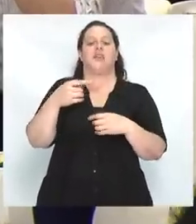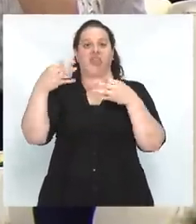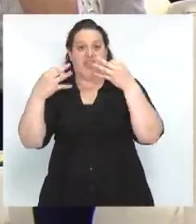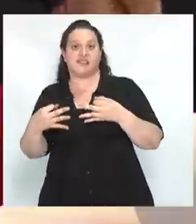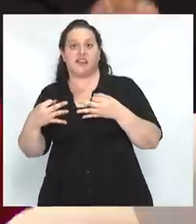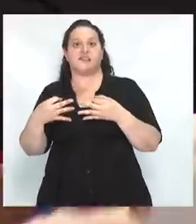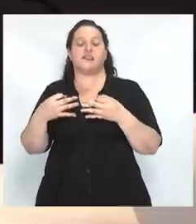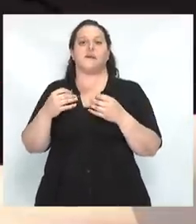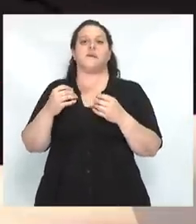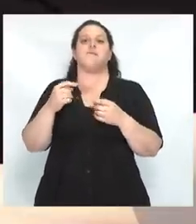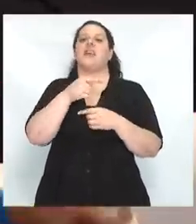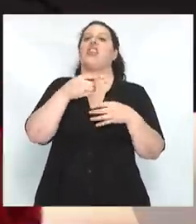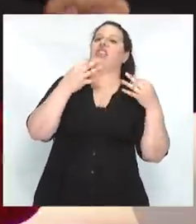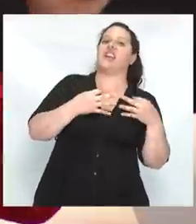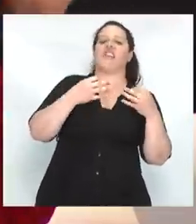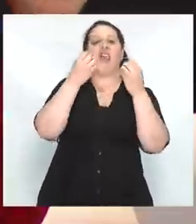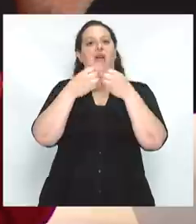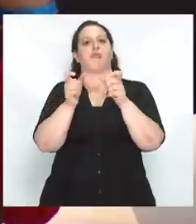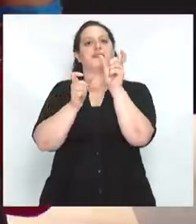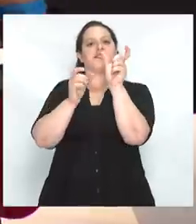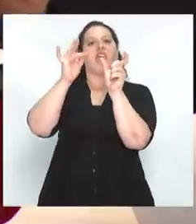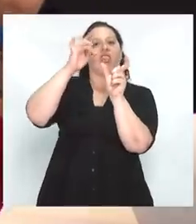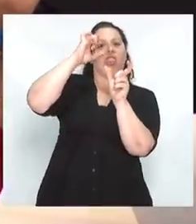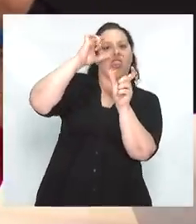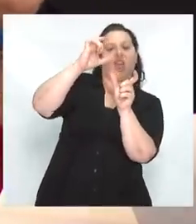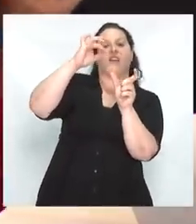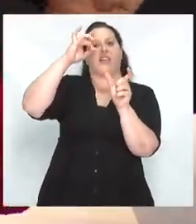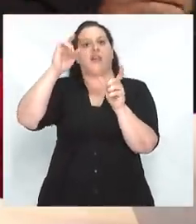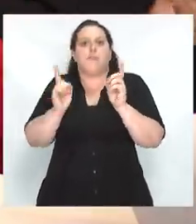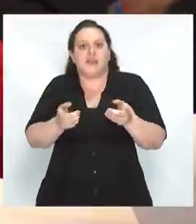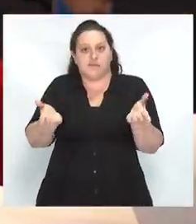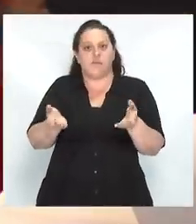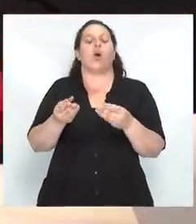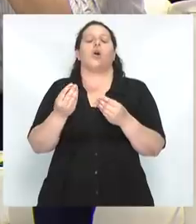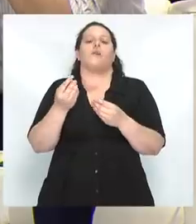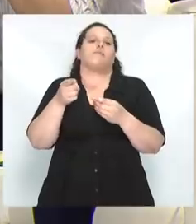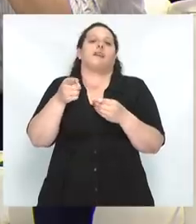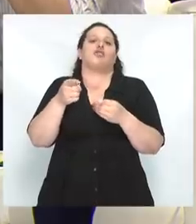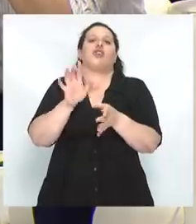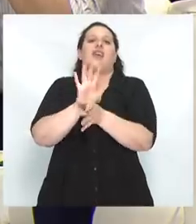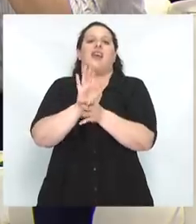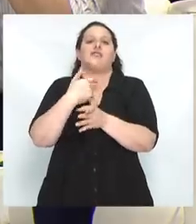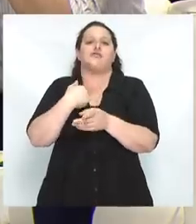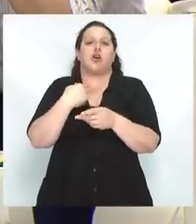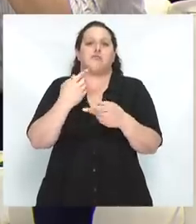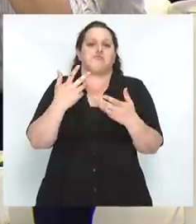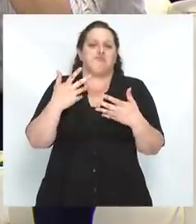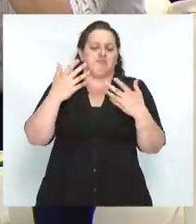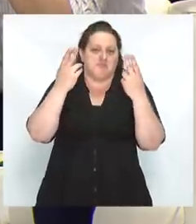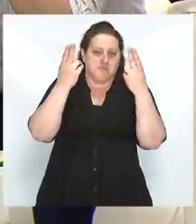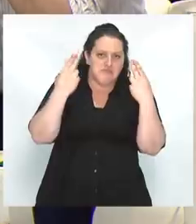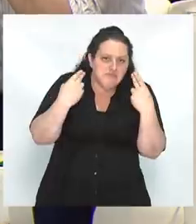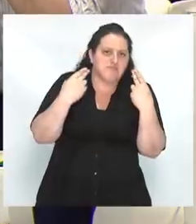en decencia y en dignidad significa, fijaos qué hermoso, quien no se deja humillar y no humilla